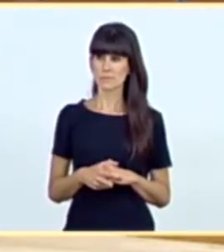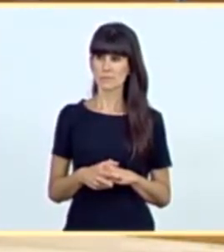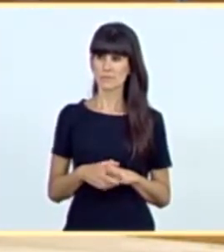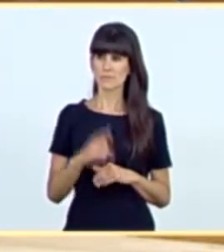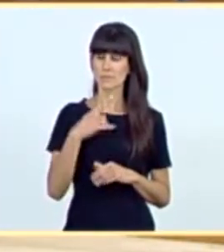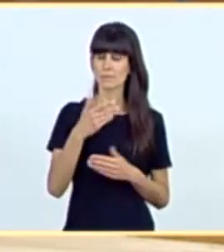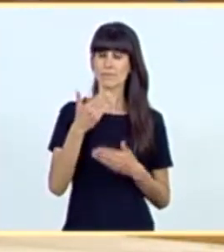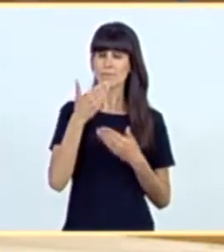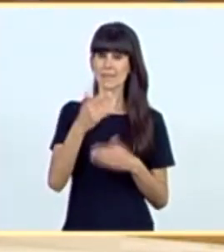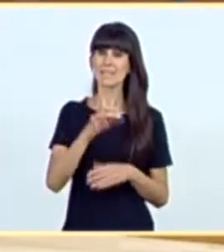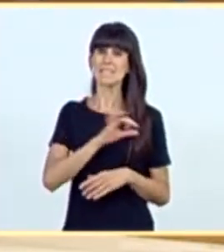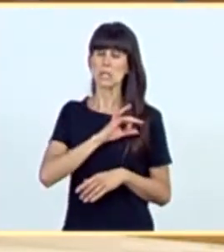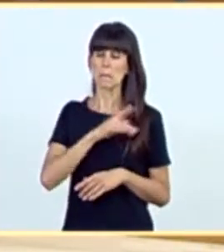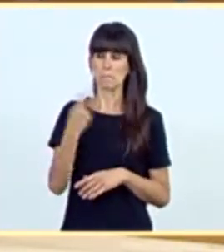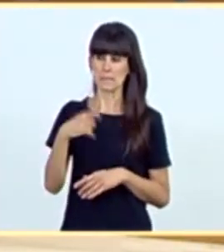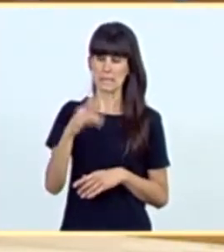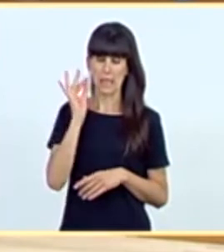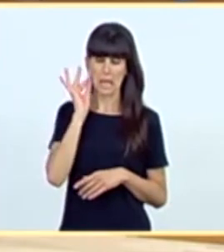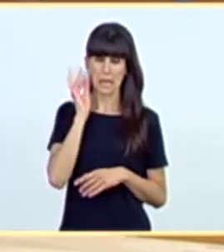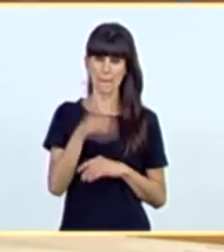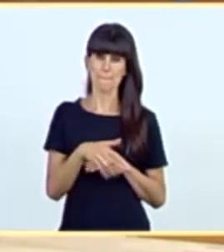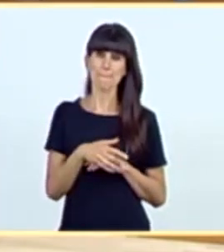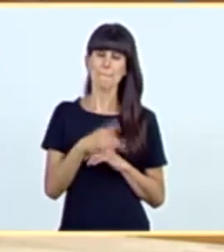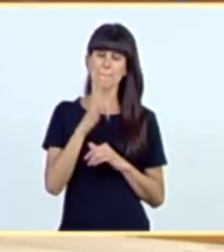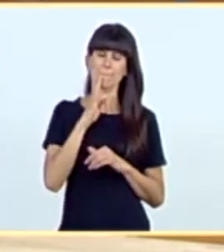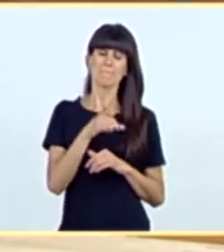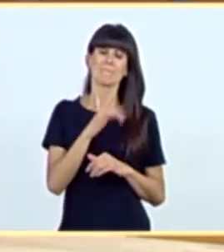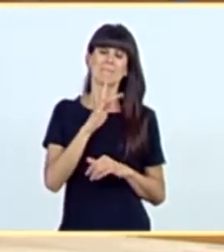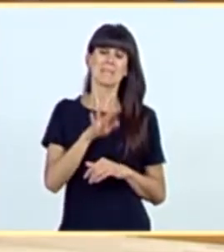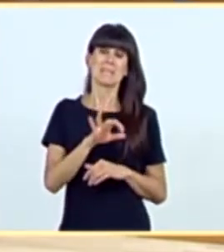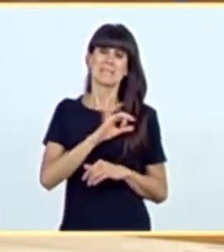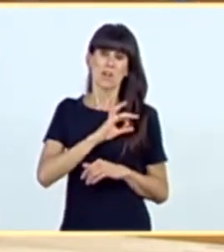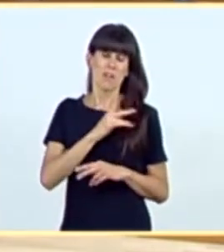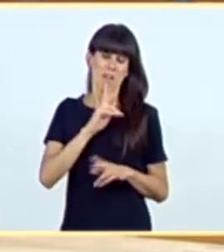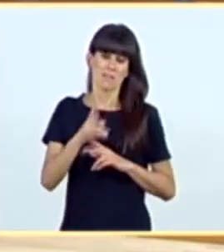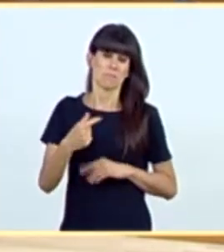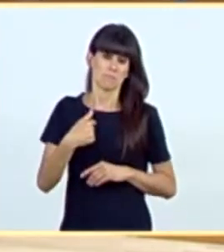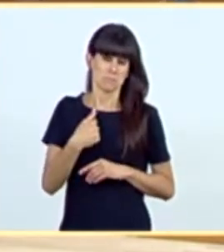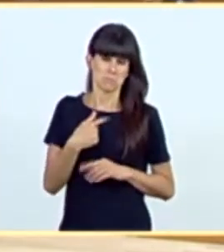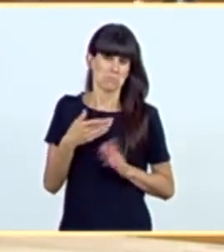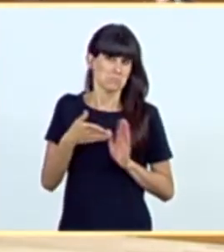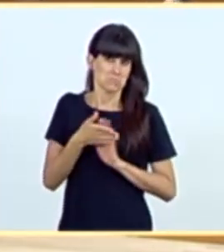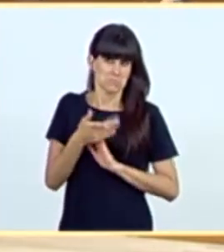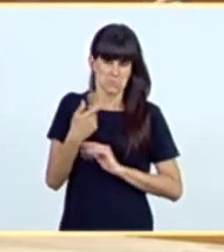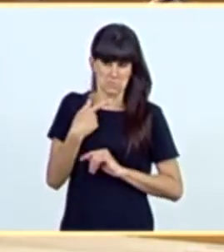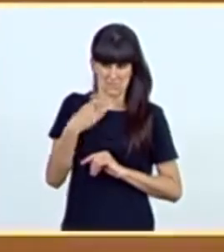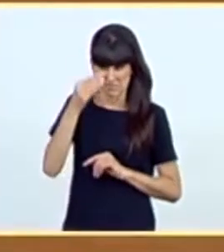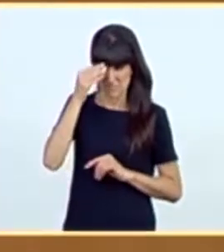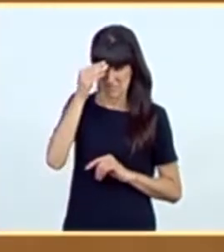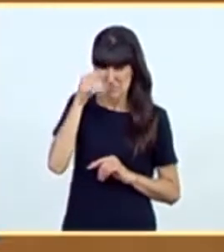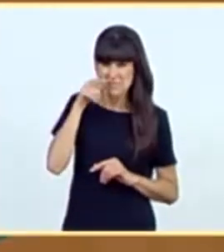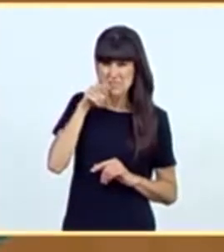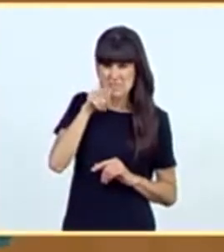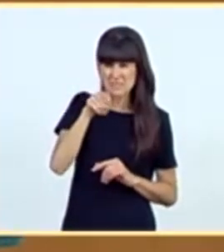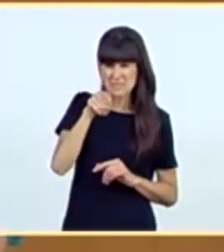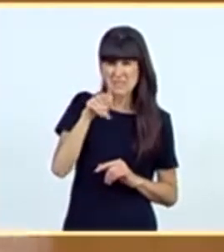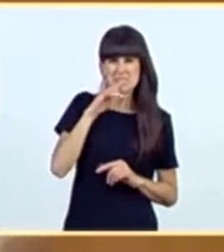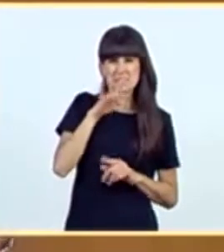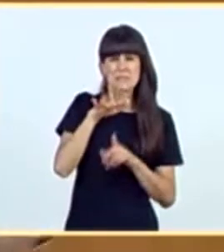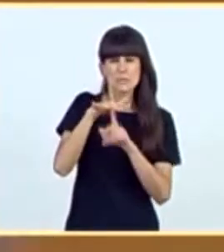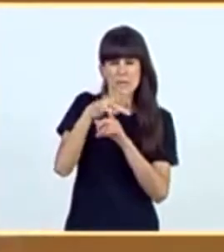Gracias, señora presidenta. Señoría, yo le aseguro que de idiosincrasia entiendo y bastante.